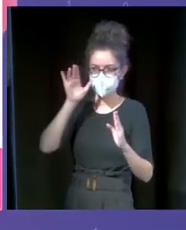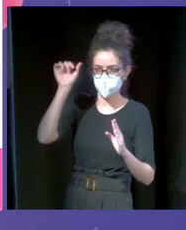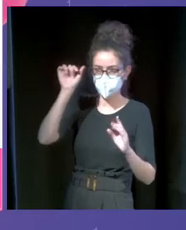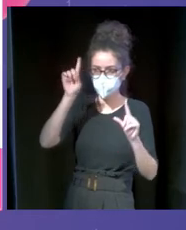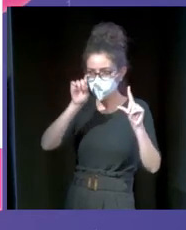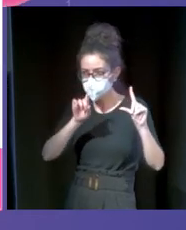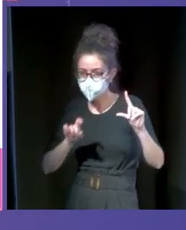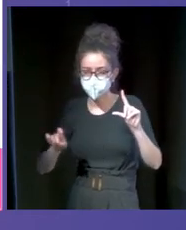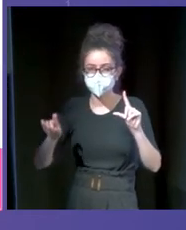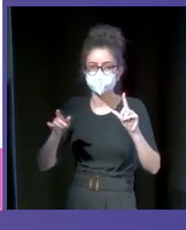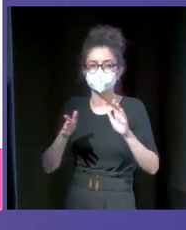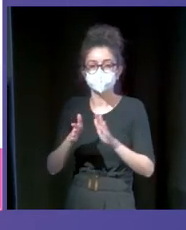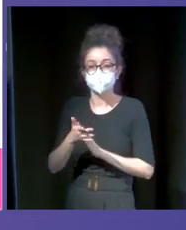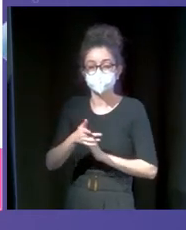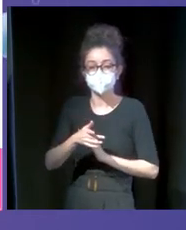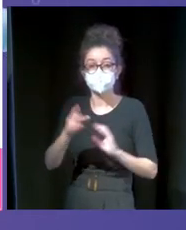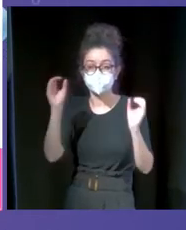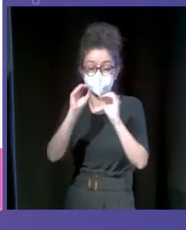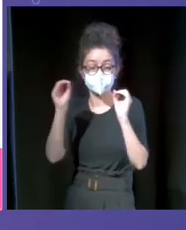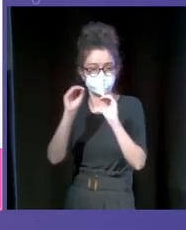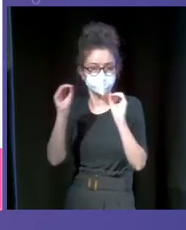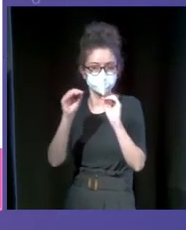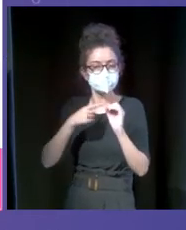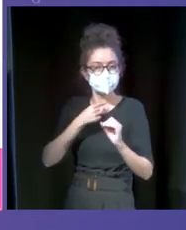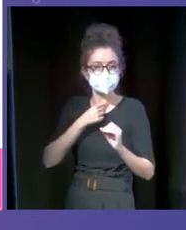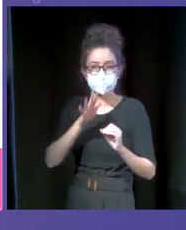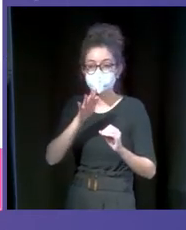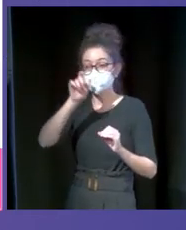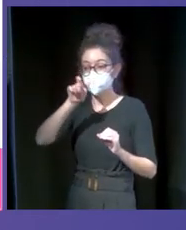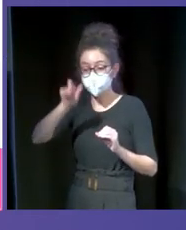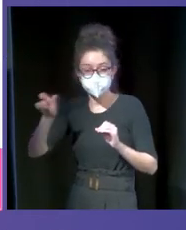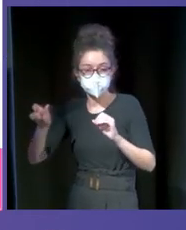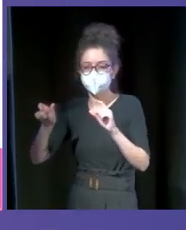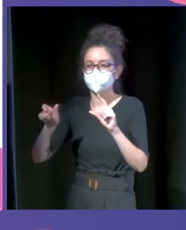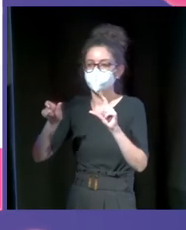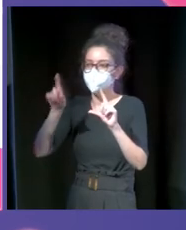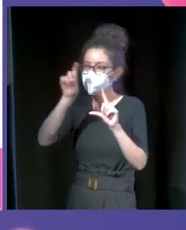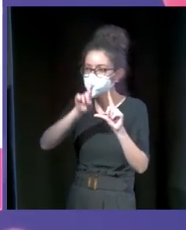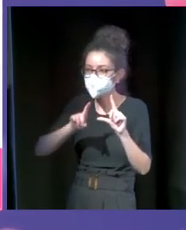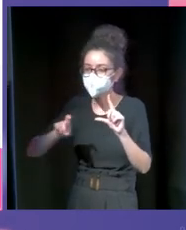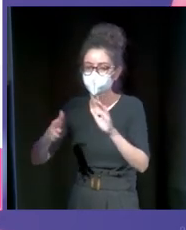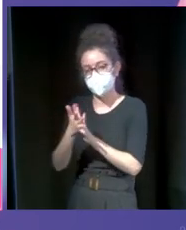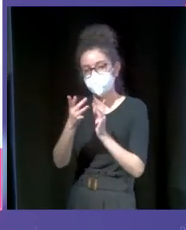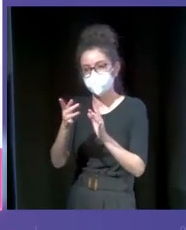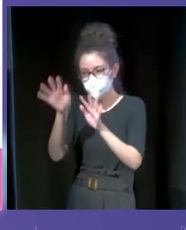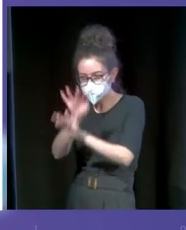como he dicho antes, que seamos muy atractivos para Google. ¿Por qué? Porque cuanto más tiempo esté la gente, más forma de influir les tenemos.